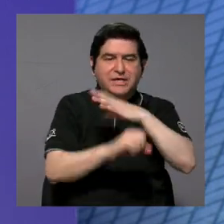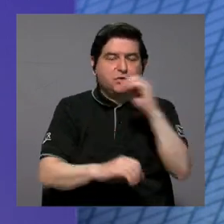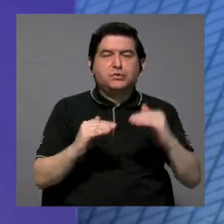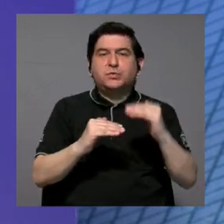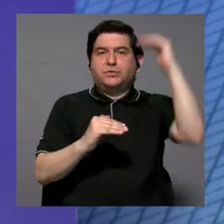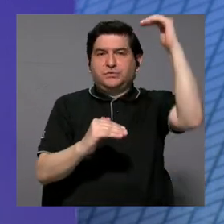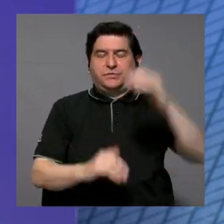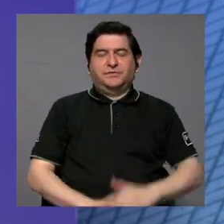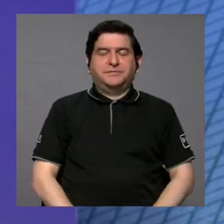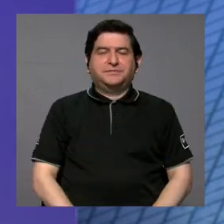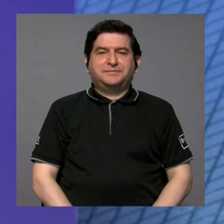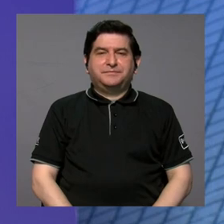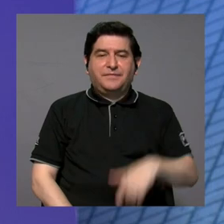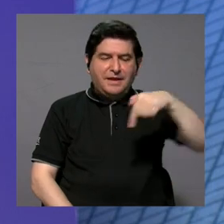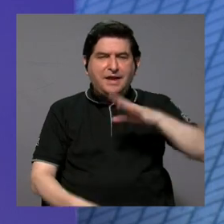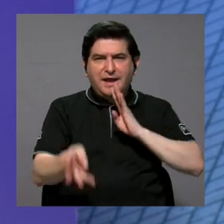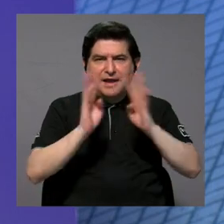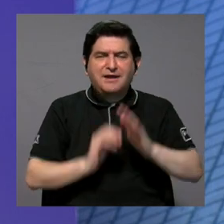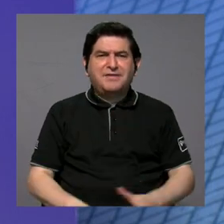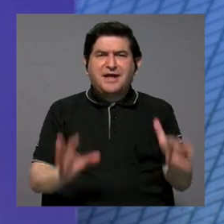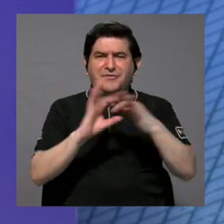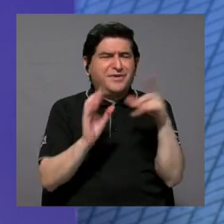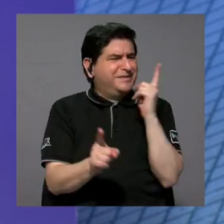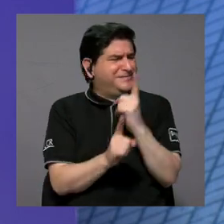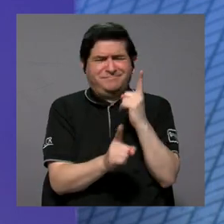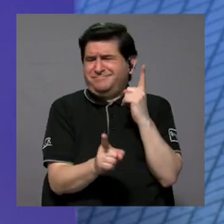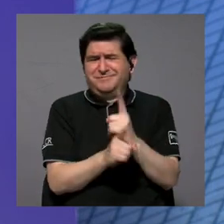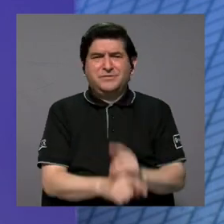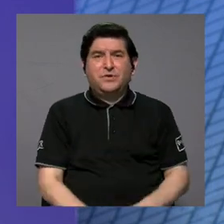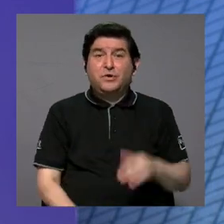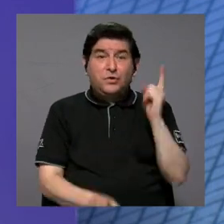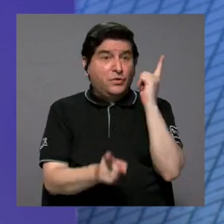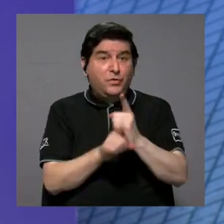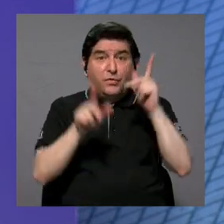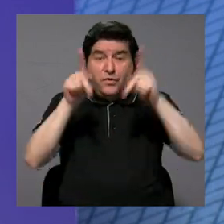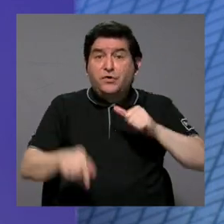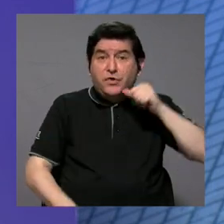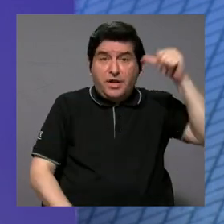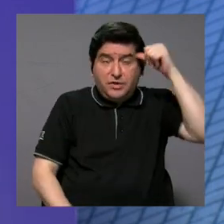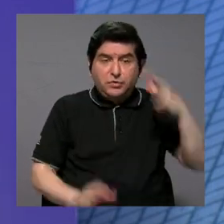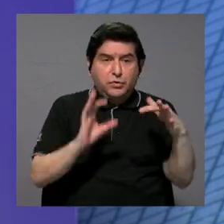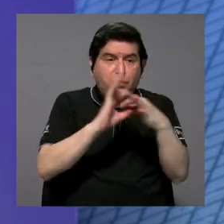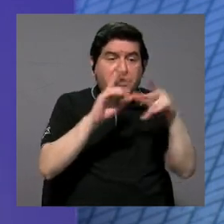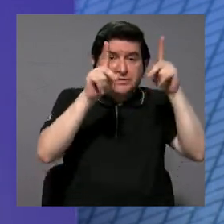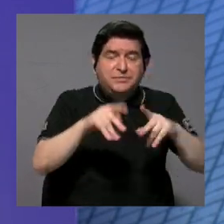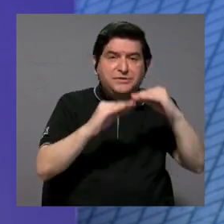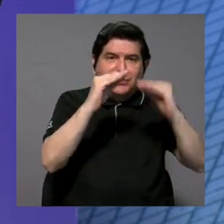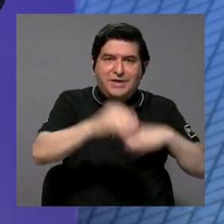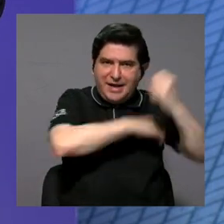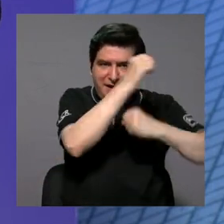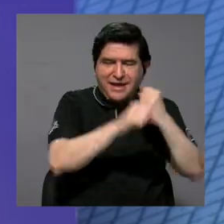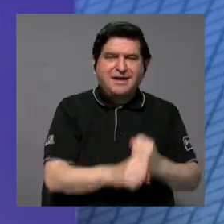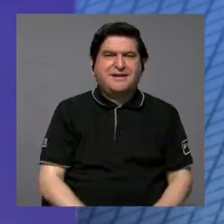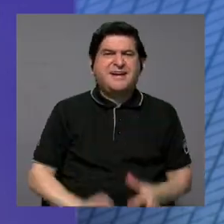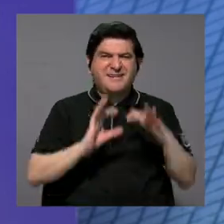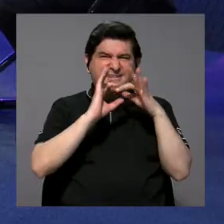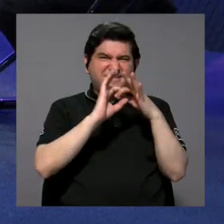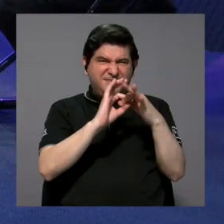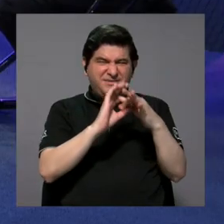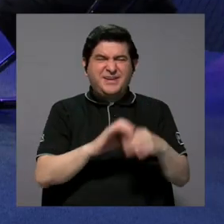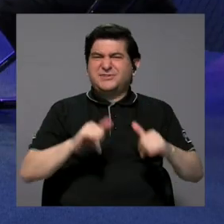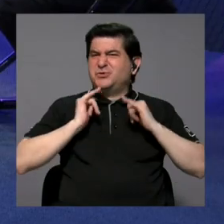¿verdad? Bueno, obviamente aquí hablamos de relaciones impropias porque no es propio de una persona adulta que se vincule con una persona menor de edad. Hay una relación